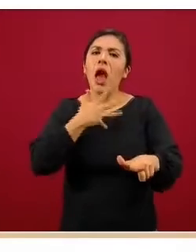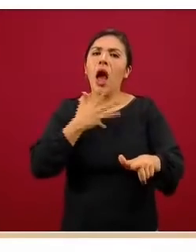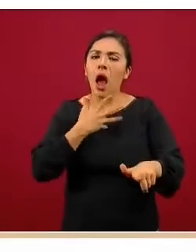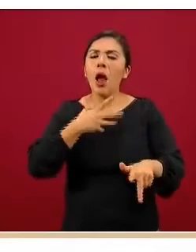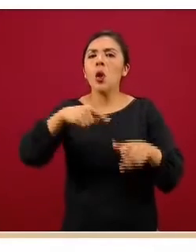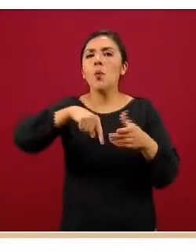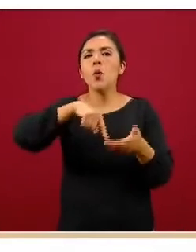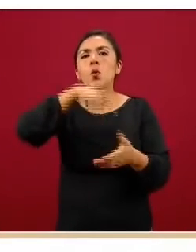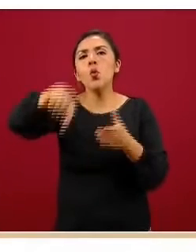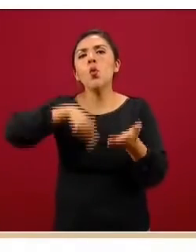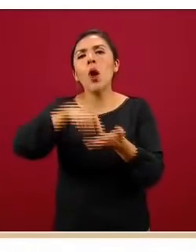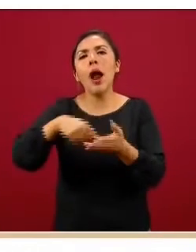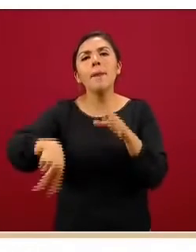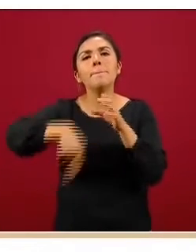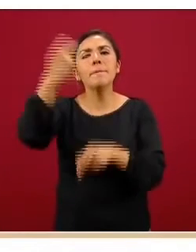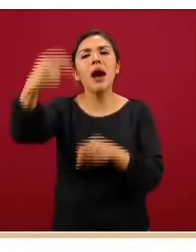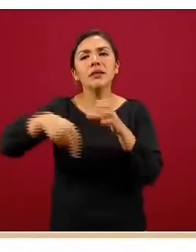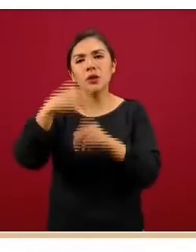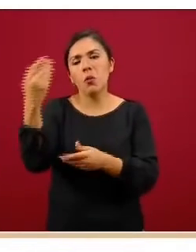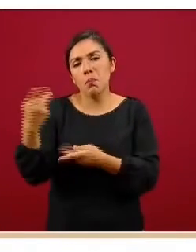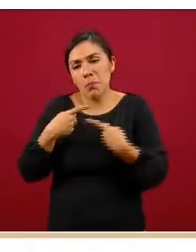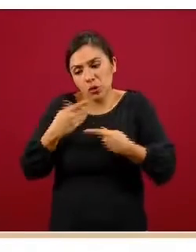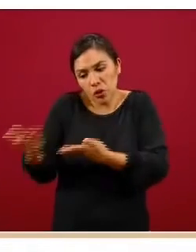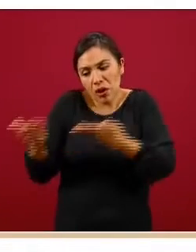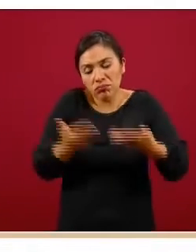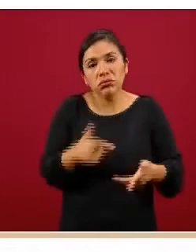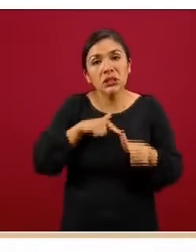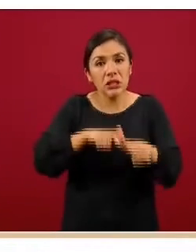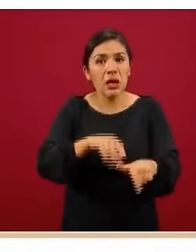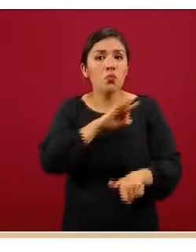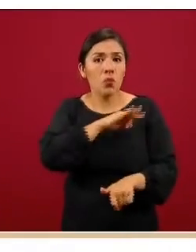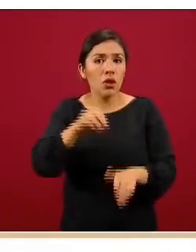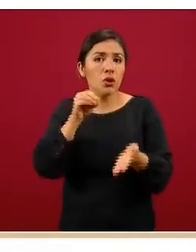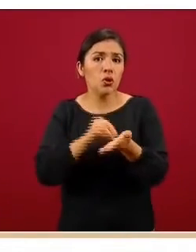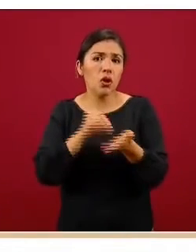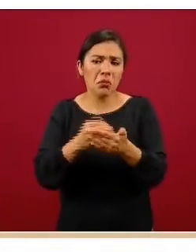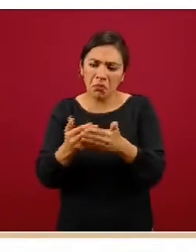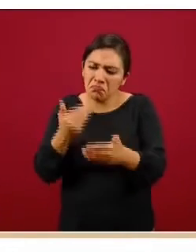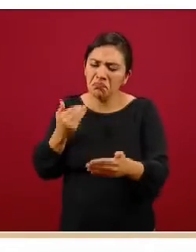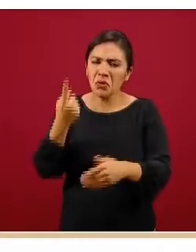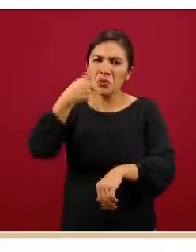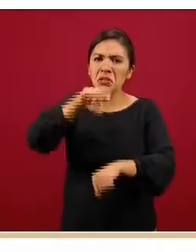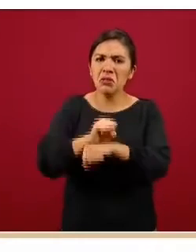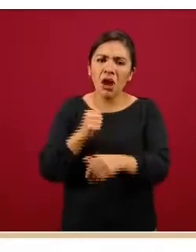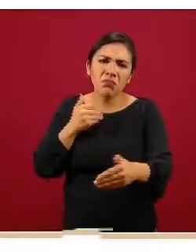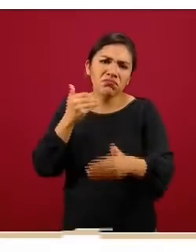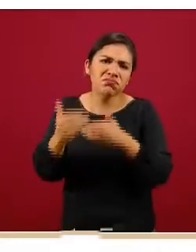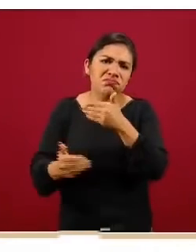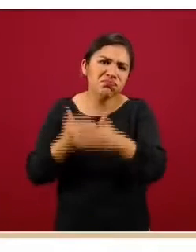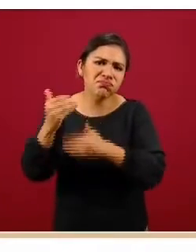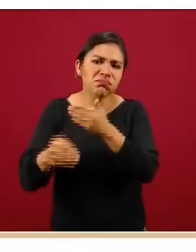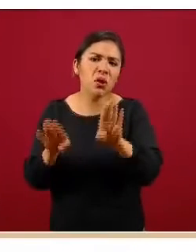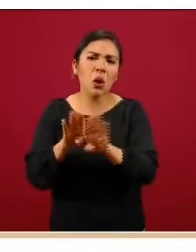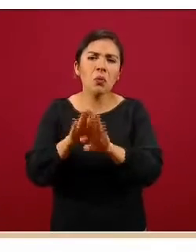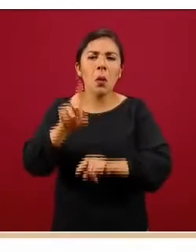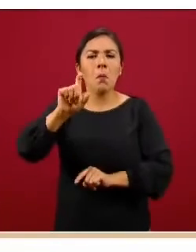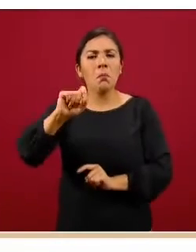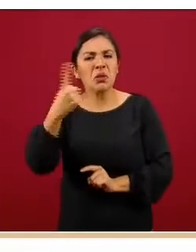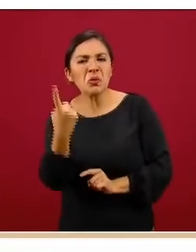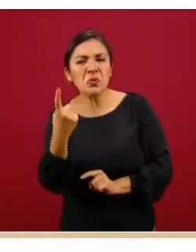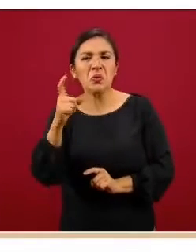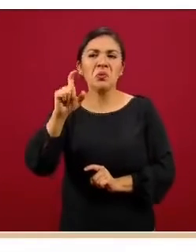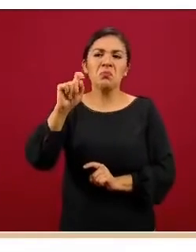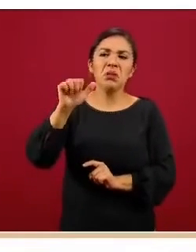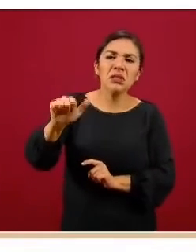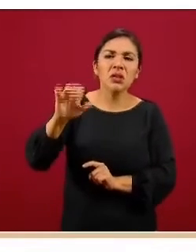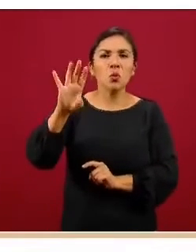de camas que han prácticamente estado toda la semana en estos porcentajes que vemos de 21, 26 y